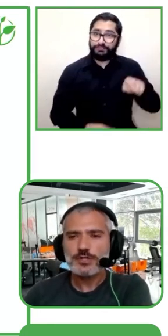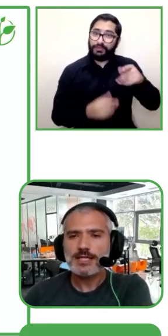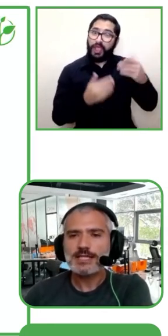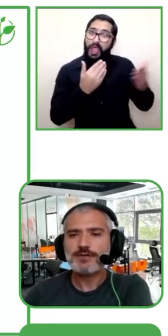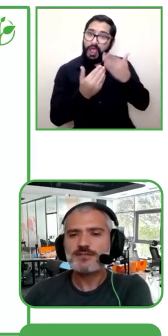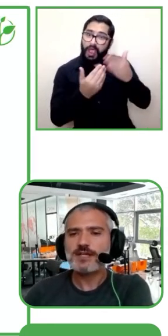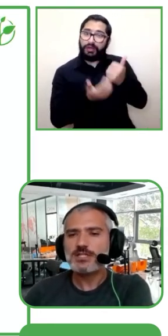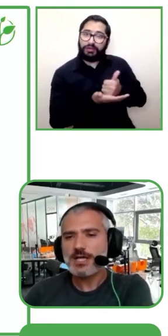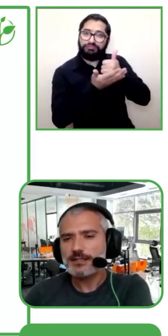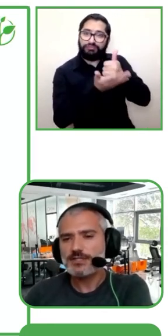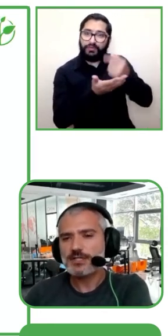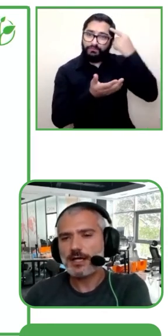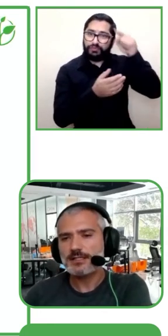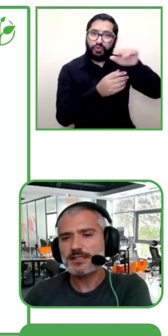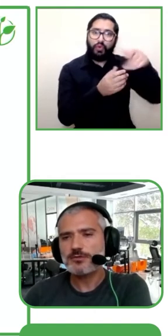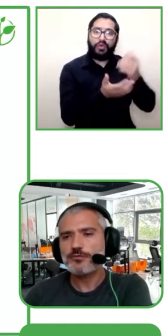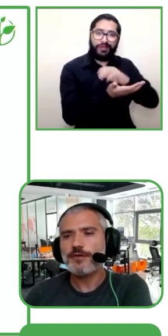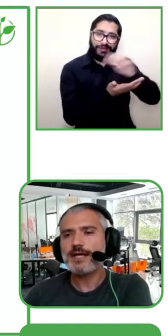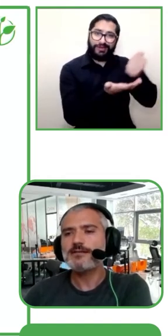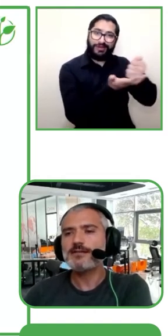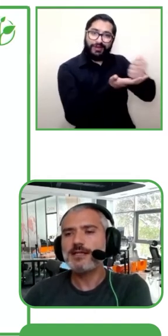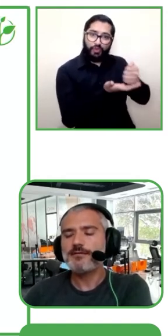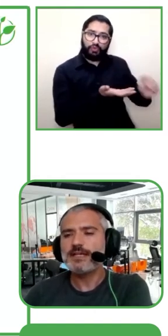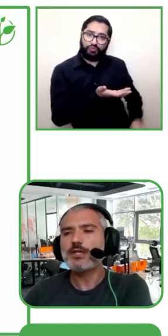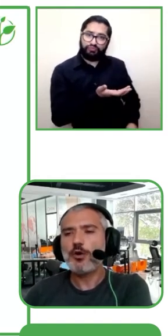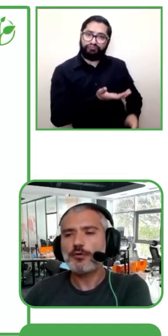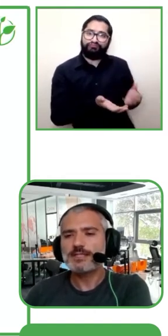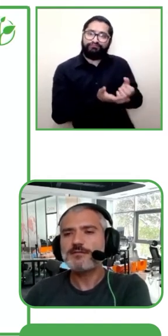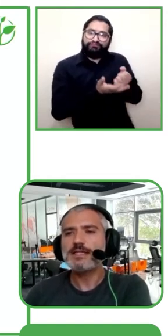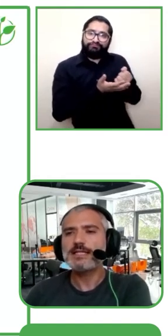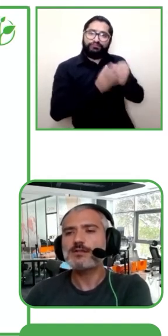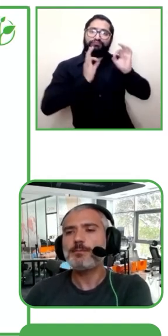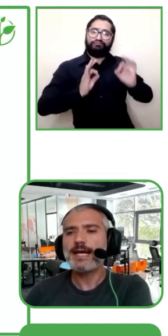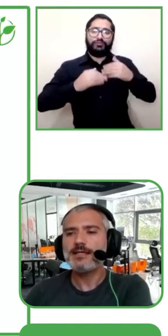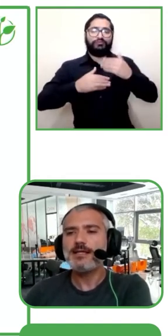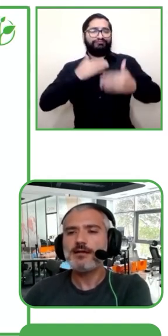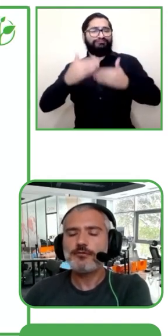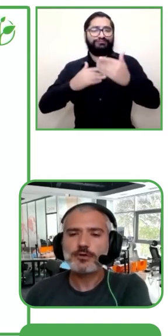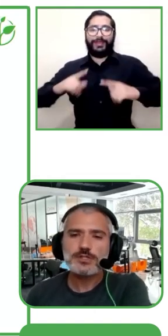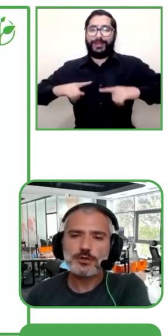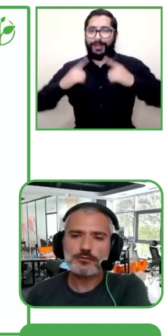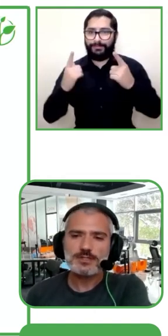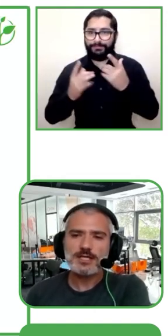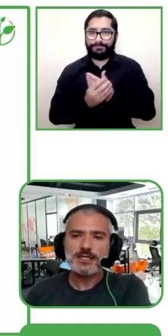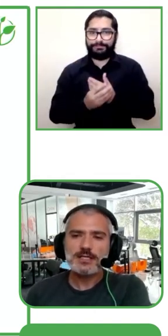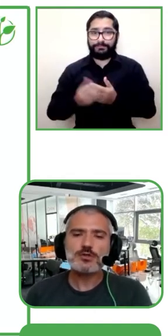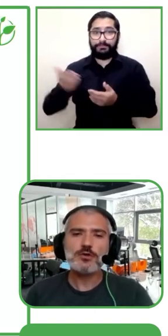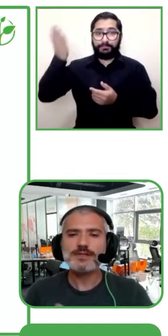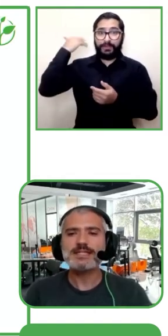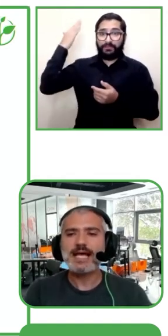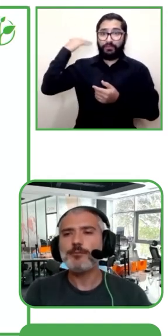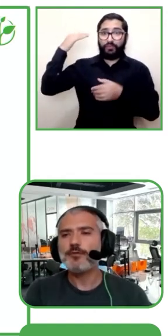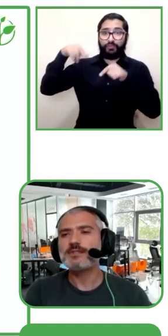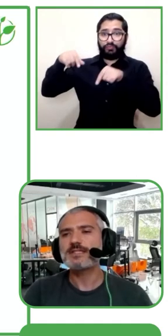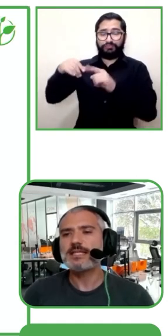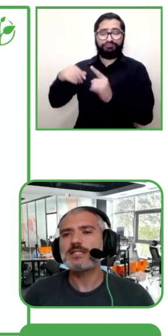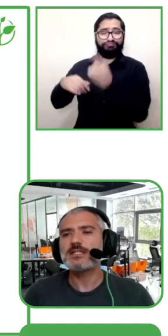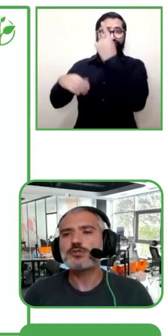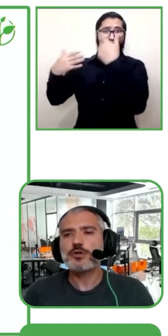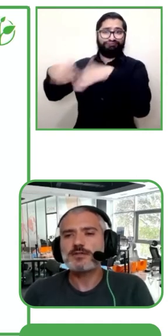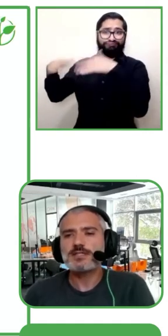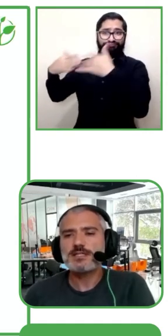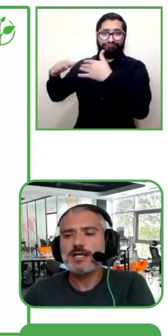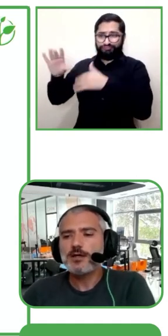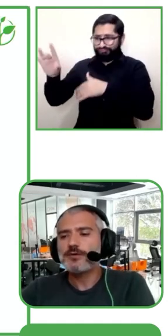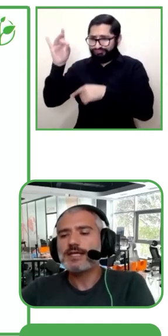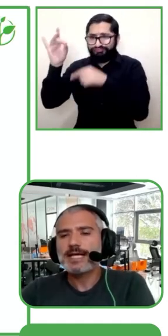creciendo al principio fue muy desafiante encontrar dueños de lugares que estaban dispuestos a pagar